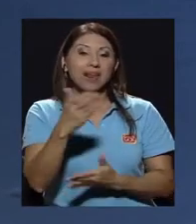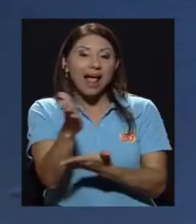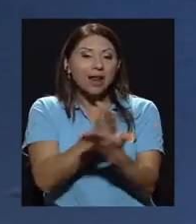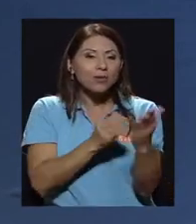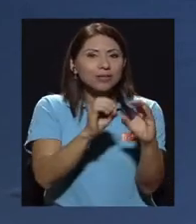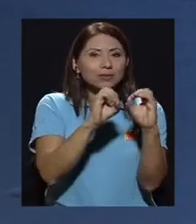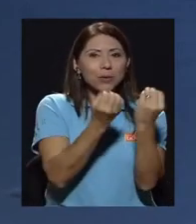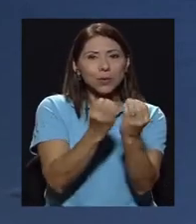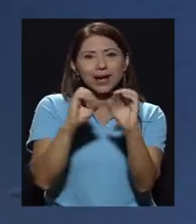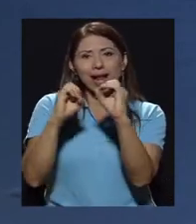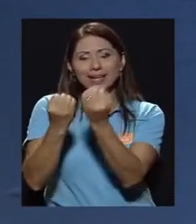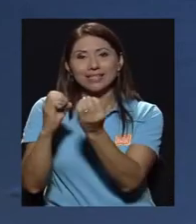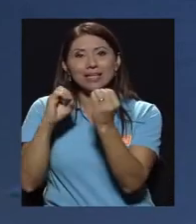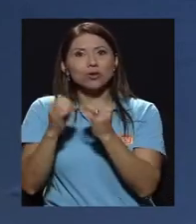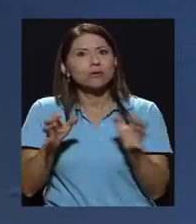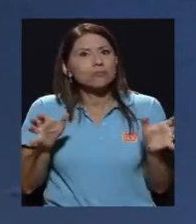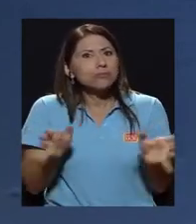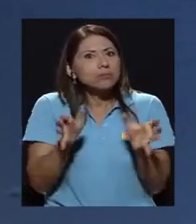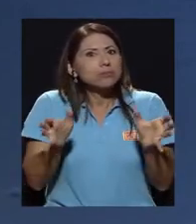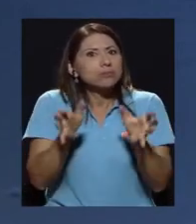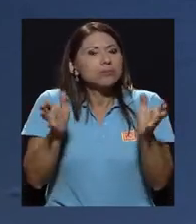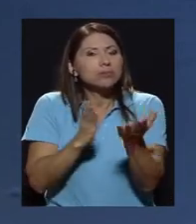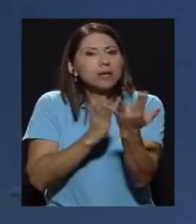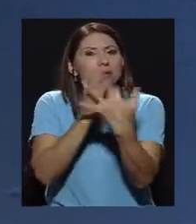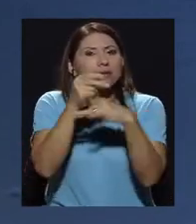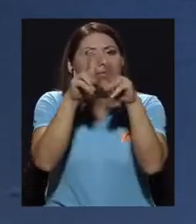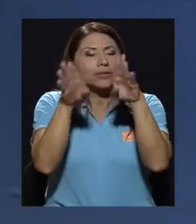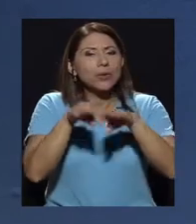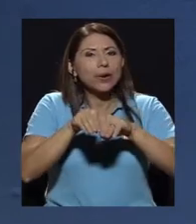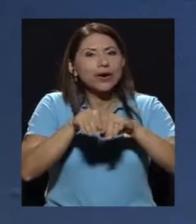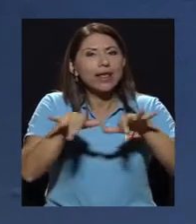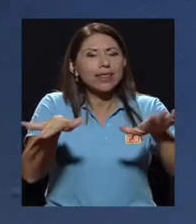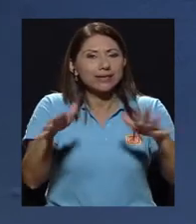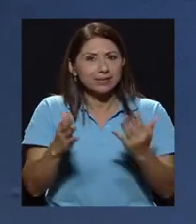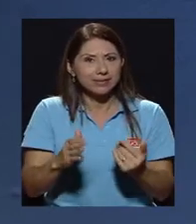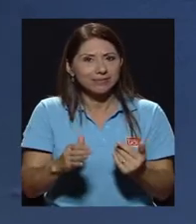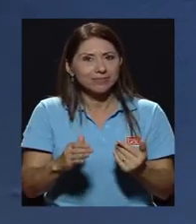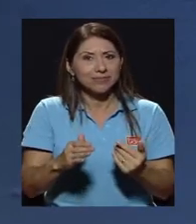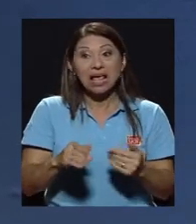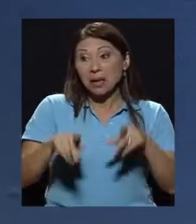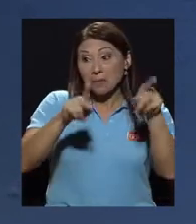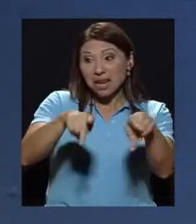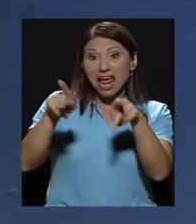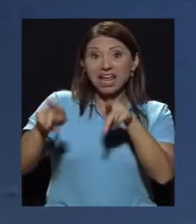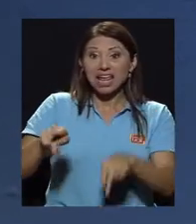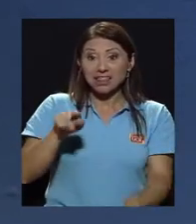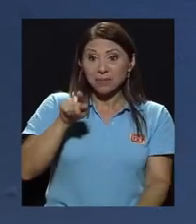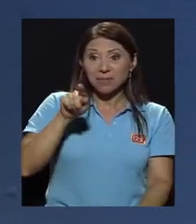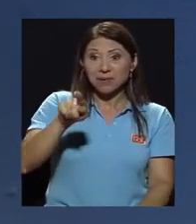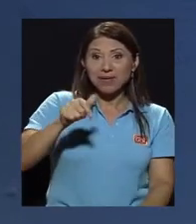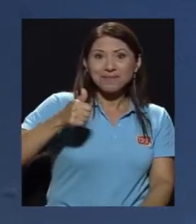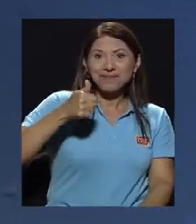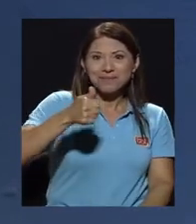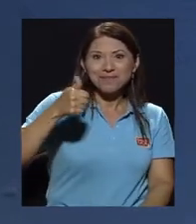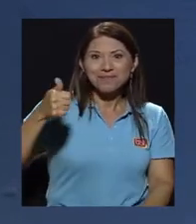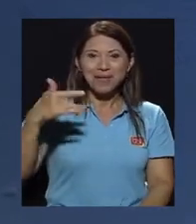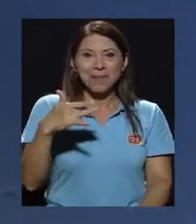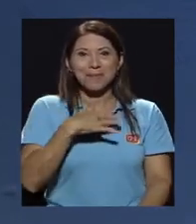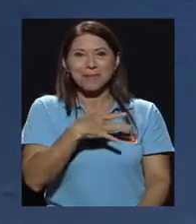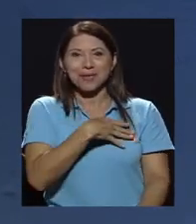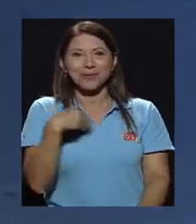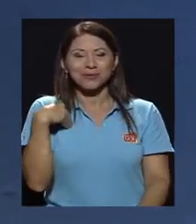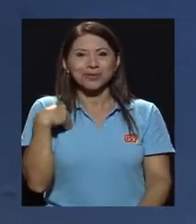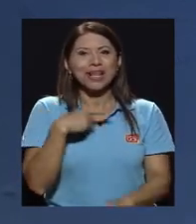organizaciones se mueven por medio de las redes, sin embargo, aunque les dan me gusta a las personas, a sus publicaciones y demás,